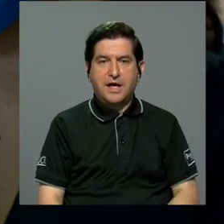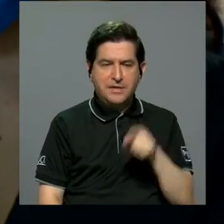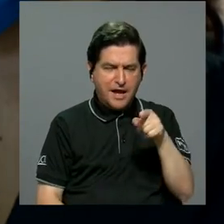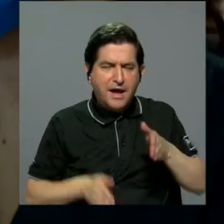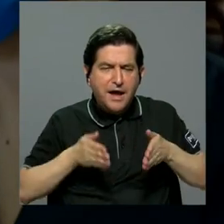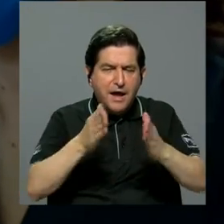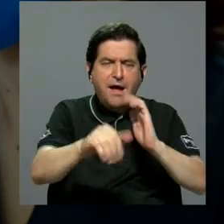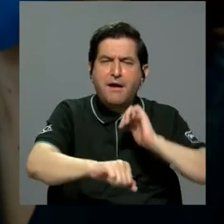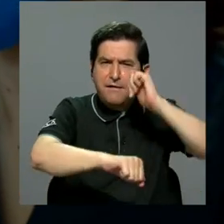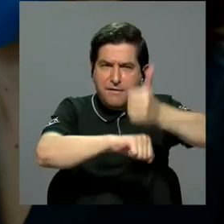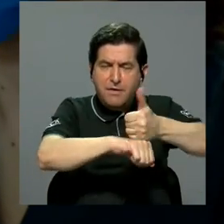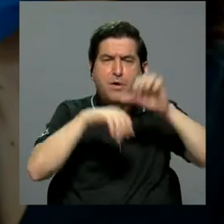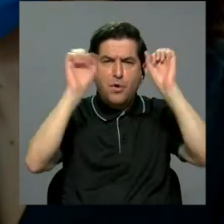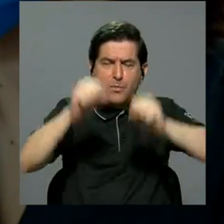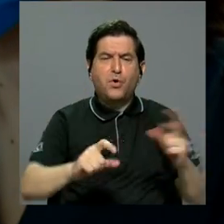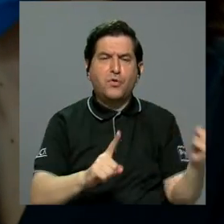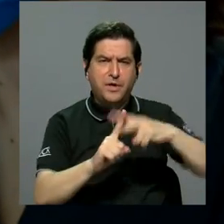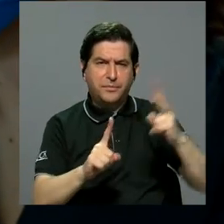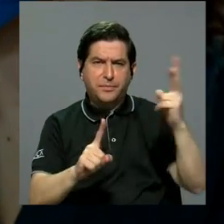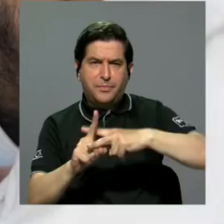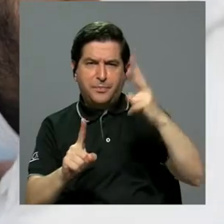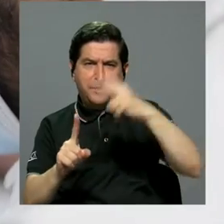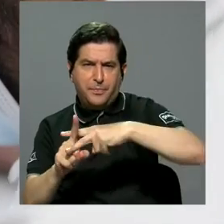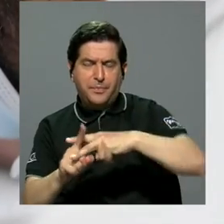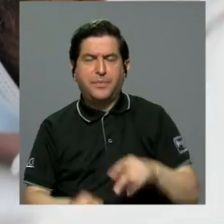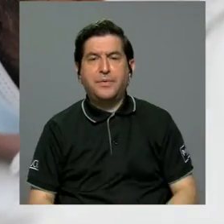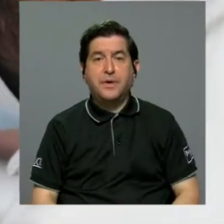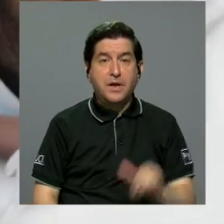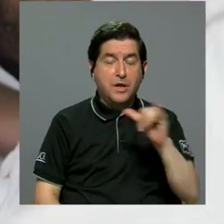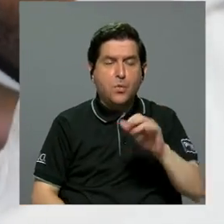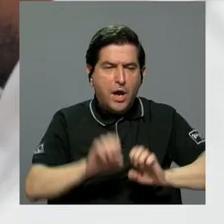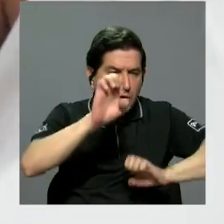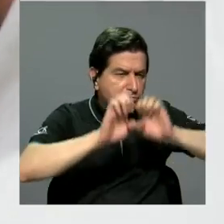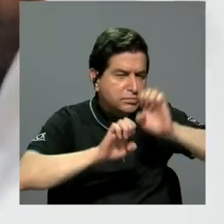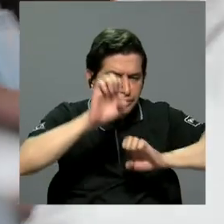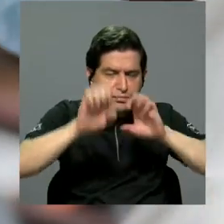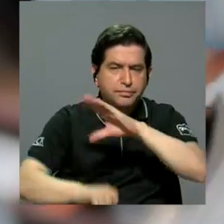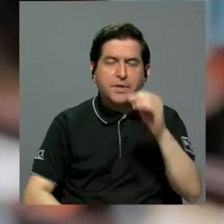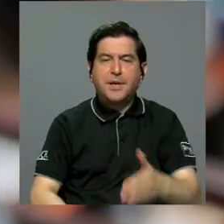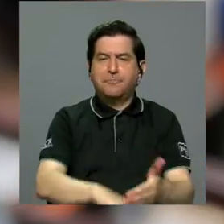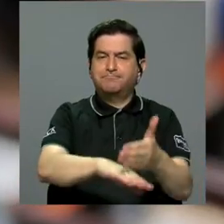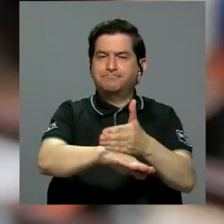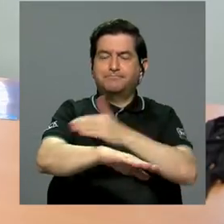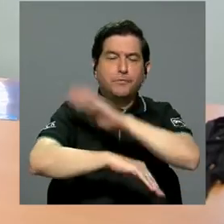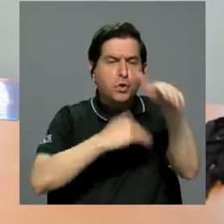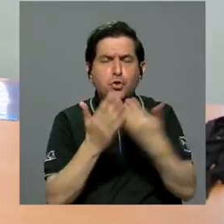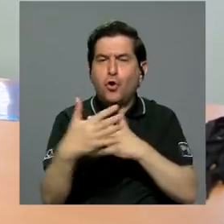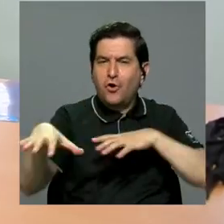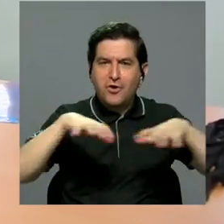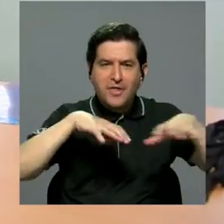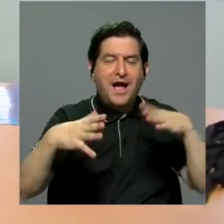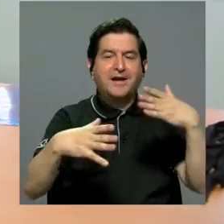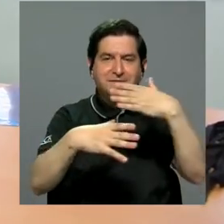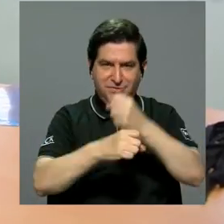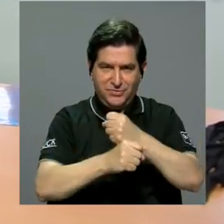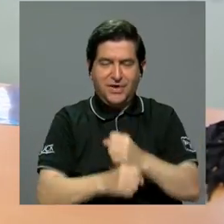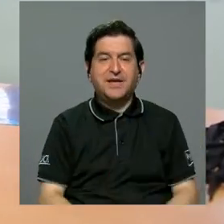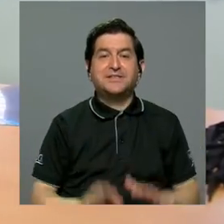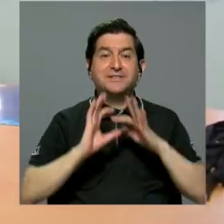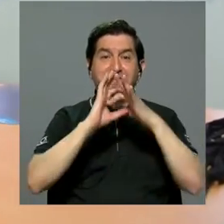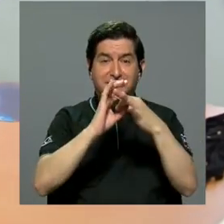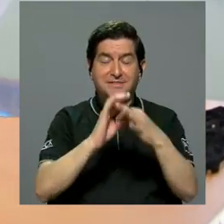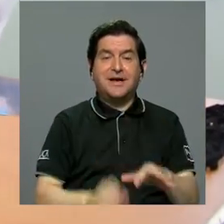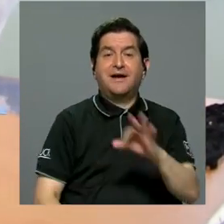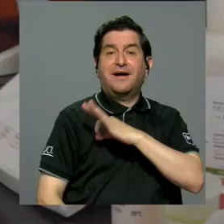esta ruta, para que se puedan ejecutar, se puedan evaluar y se puedan mejorar todas las acciones que se hacen en